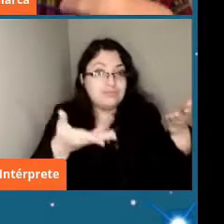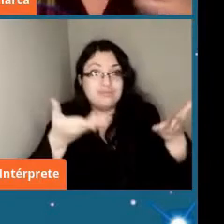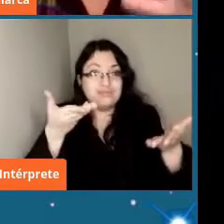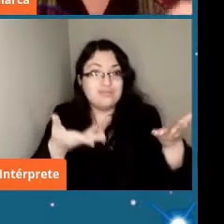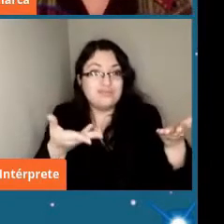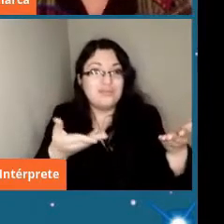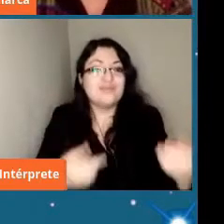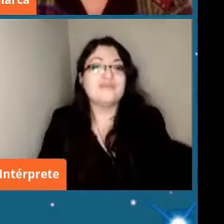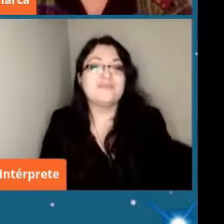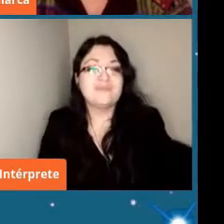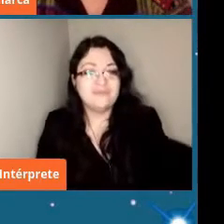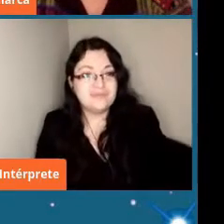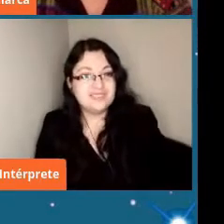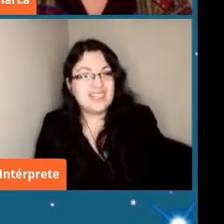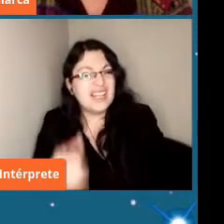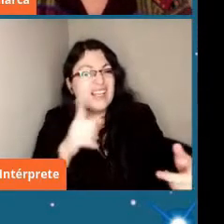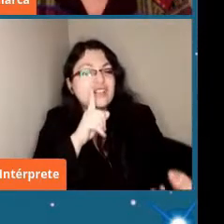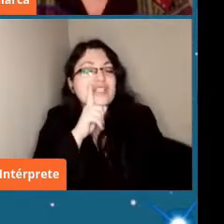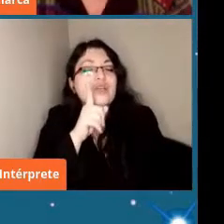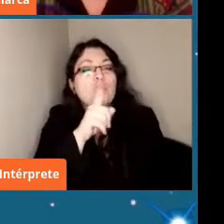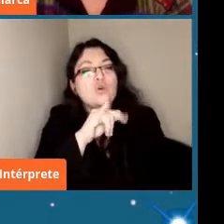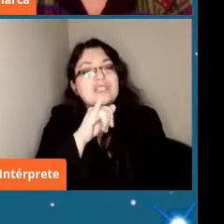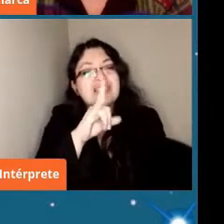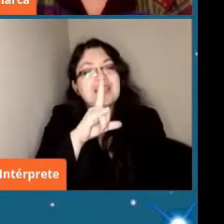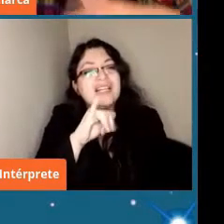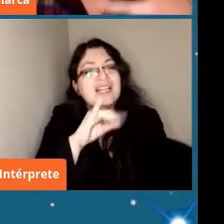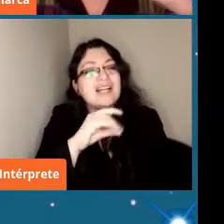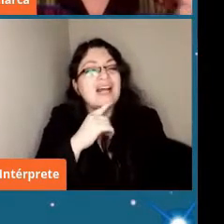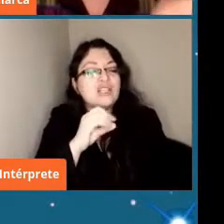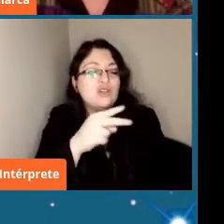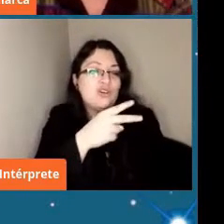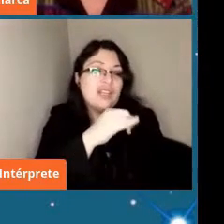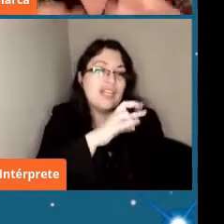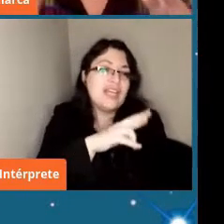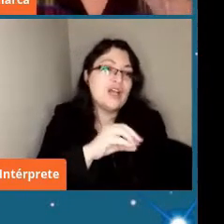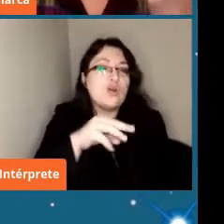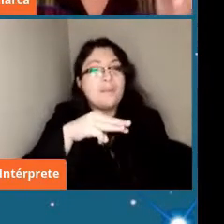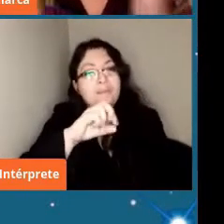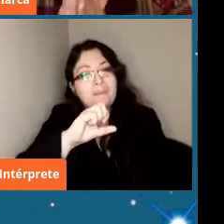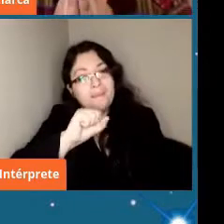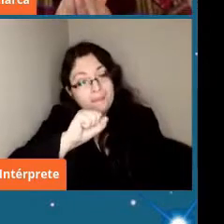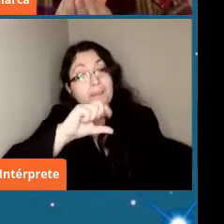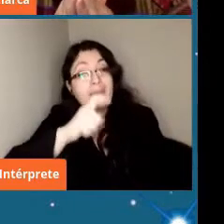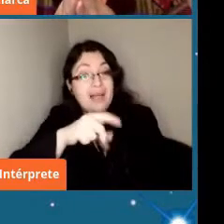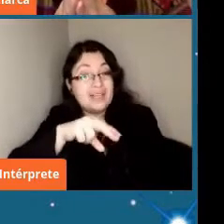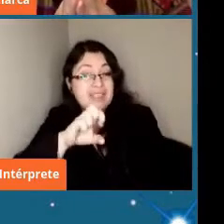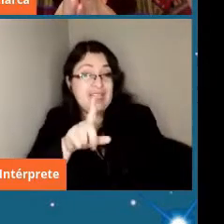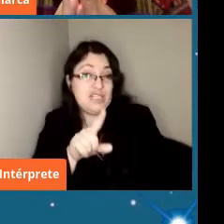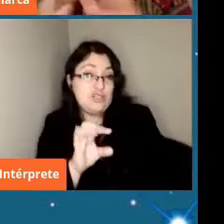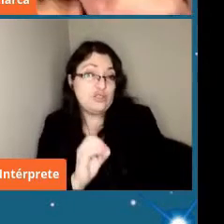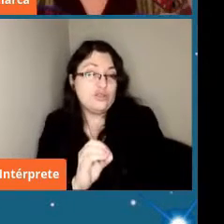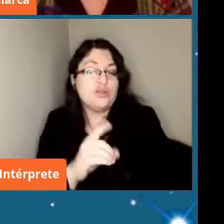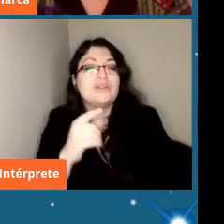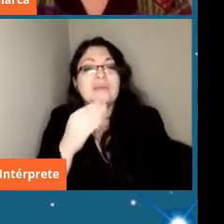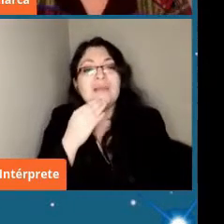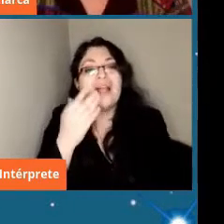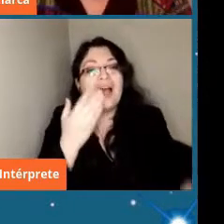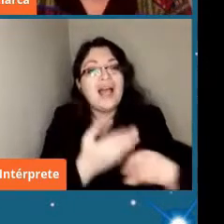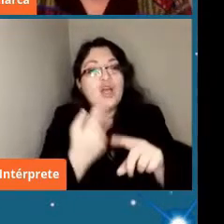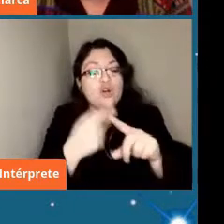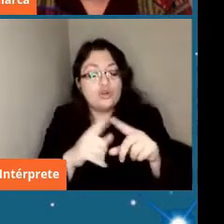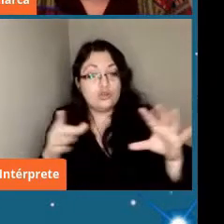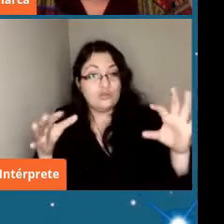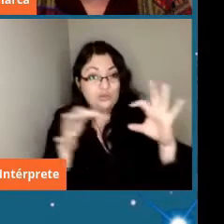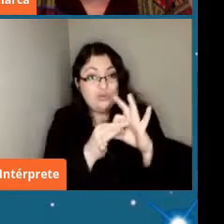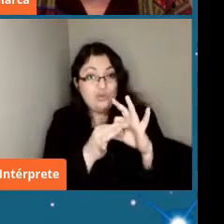que es un silicato de hierro magnesio y otros otros también han dado este calce que tienen